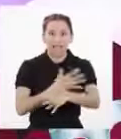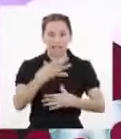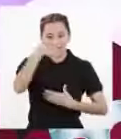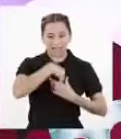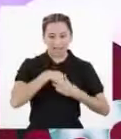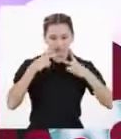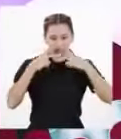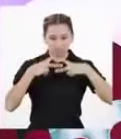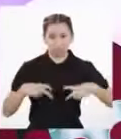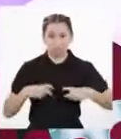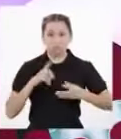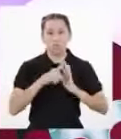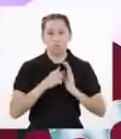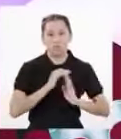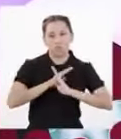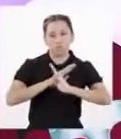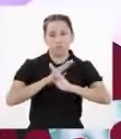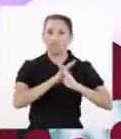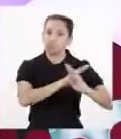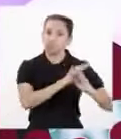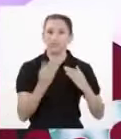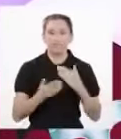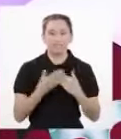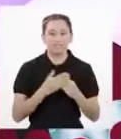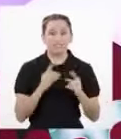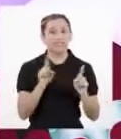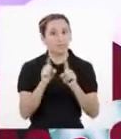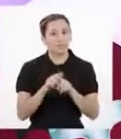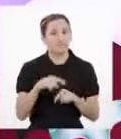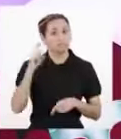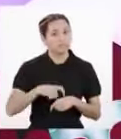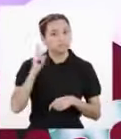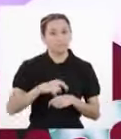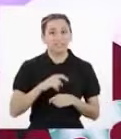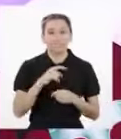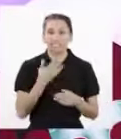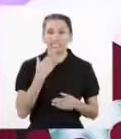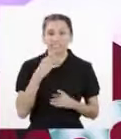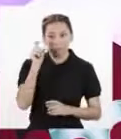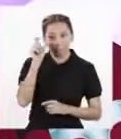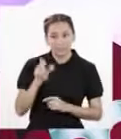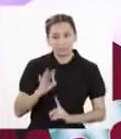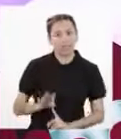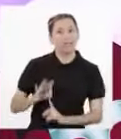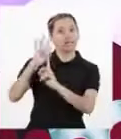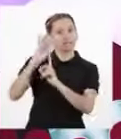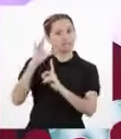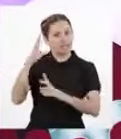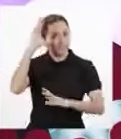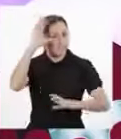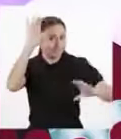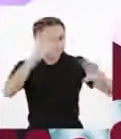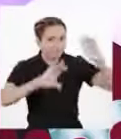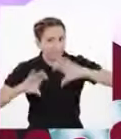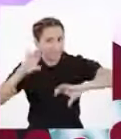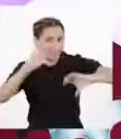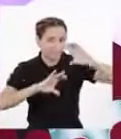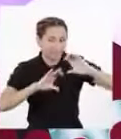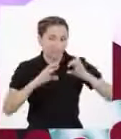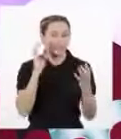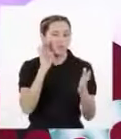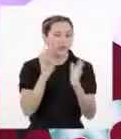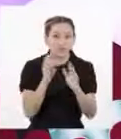También concluyo que se necesita mucha gente y muy talentosa Trabajando en el ámbito científico Mira nomás lo que estos dos